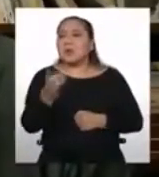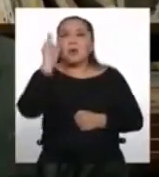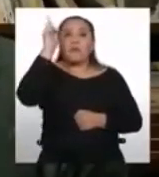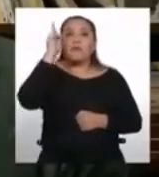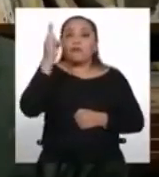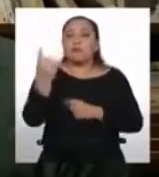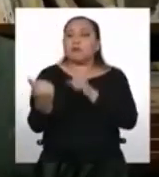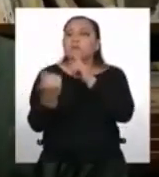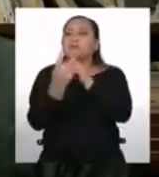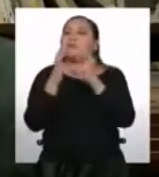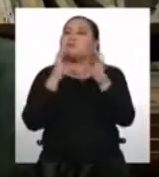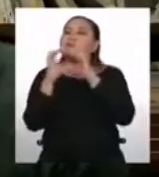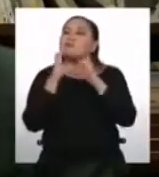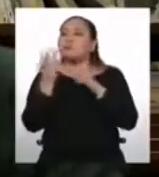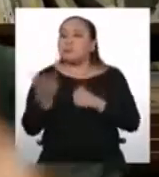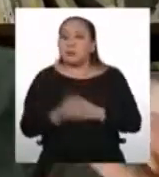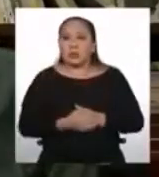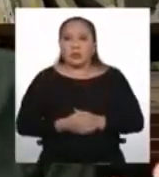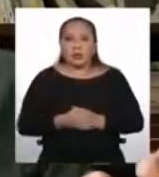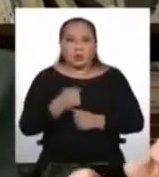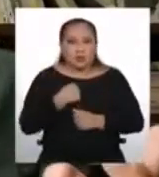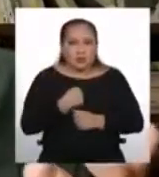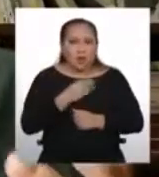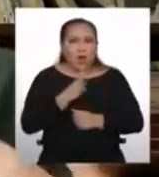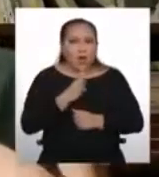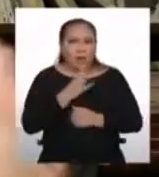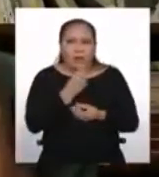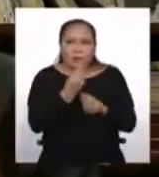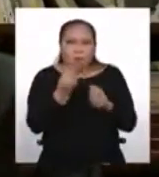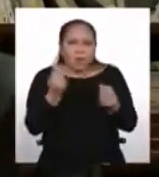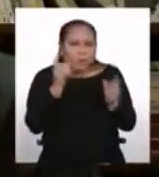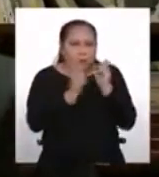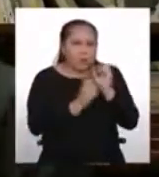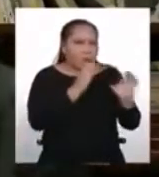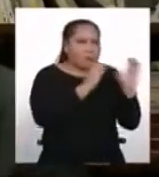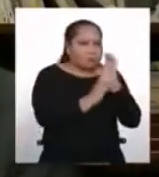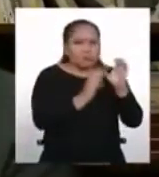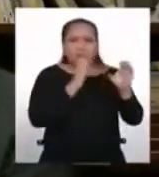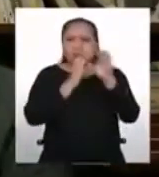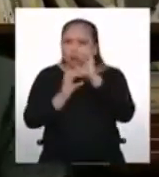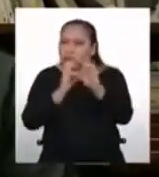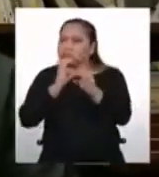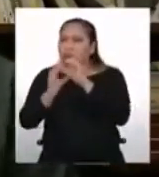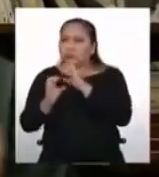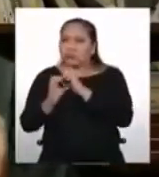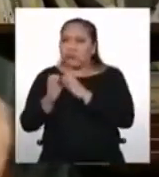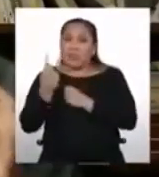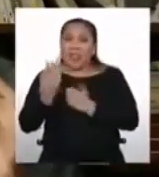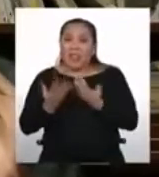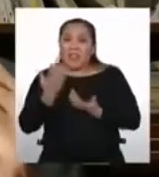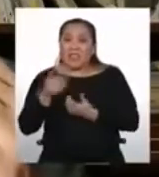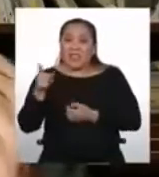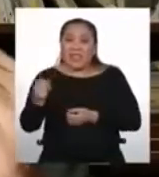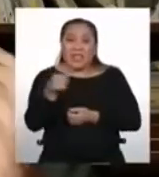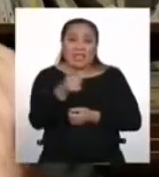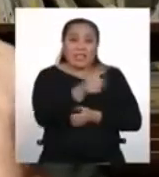profesor, con mi profesora. Me comunico con mucha gente, y esa gente no siempre tiene la misma lengua. Entonces,